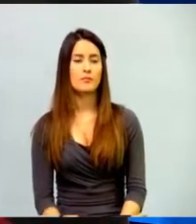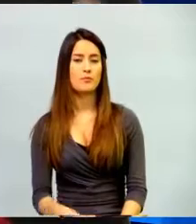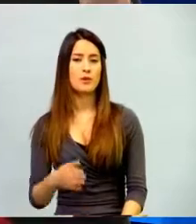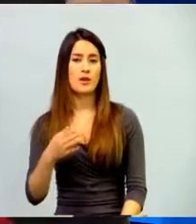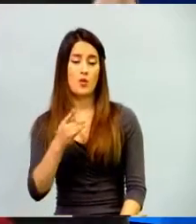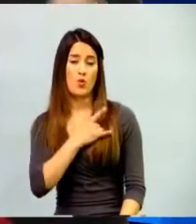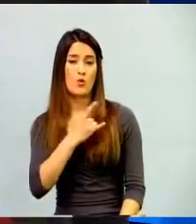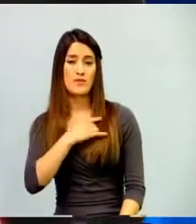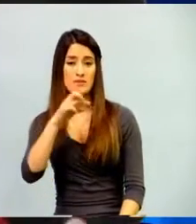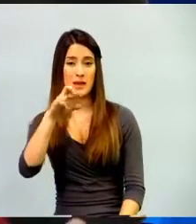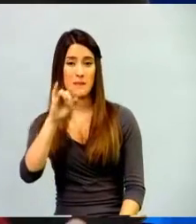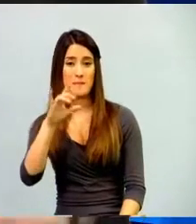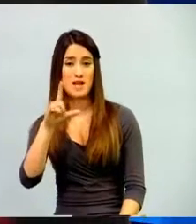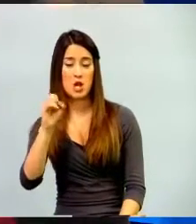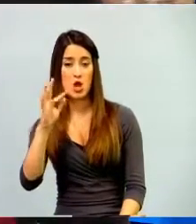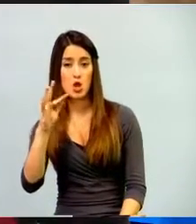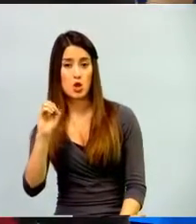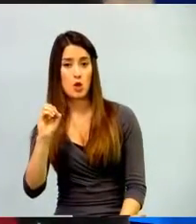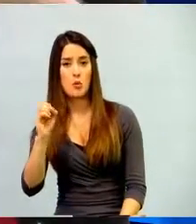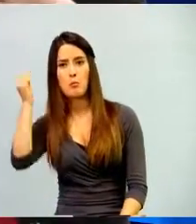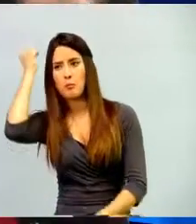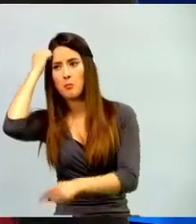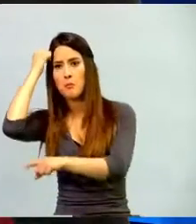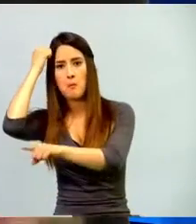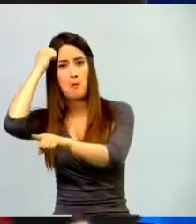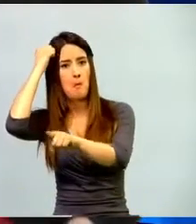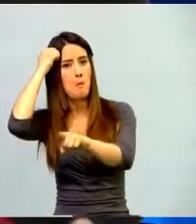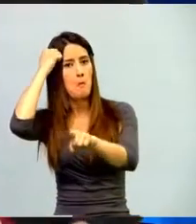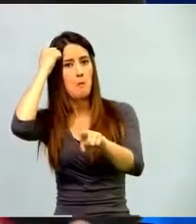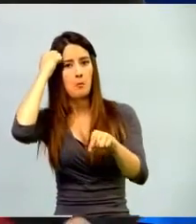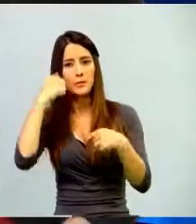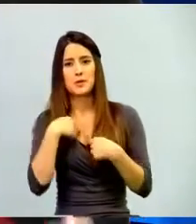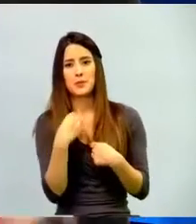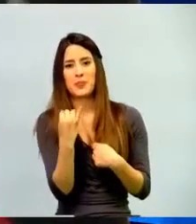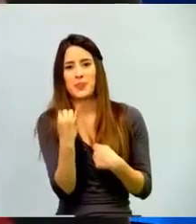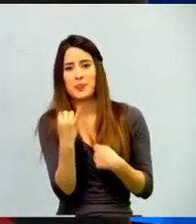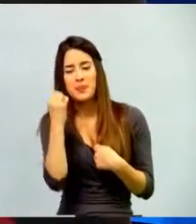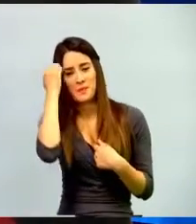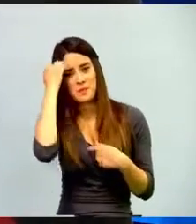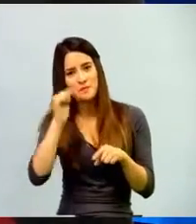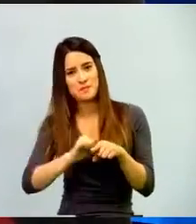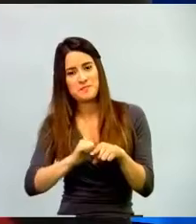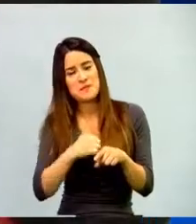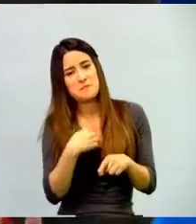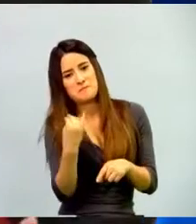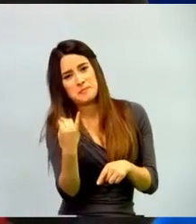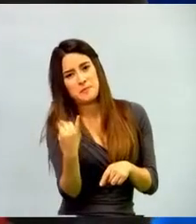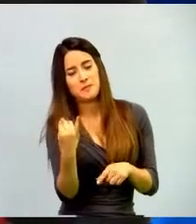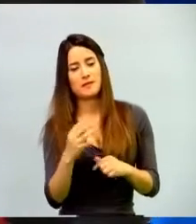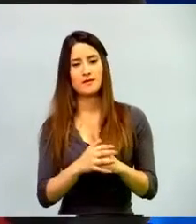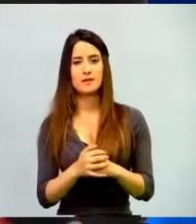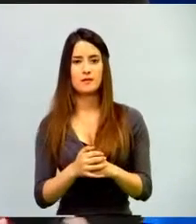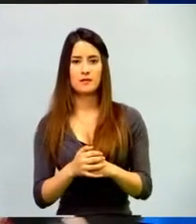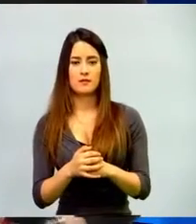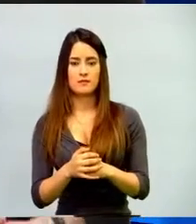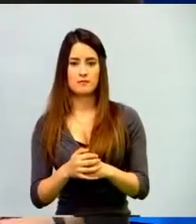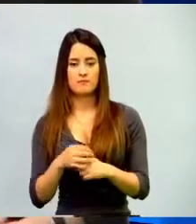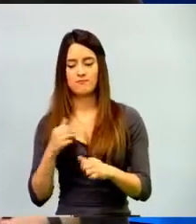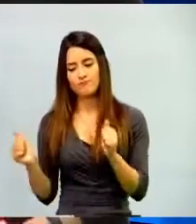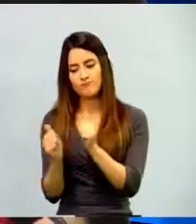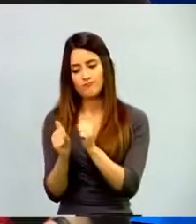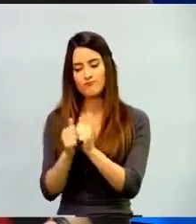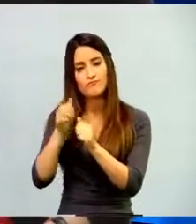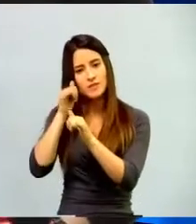trabajando con ese proyecto. O no se han adherido nuevos profesores, esa es la idea que hemos venido desarrollando con el ingeniero